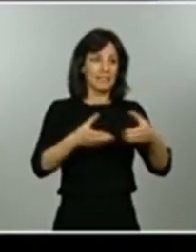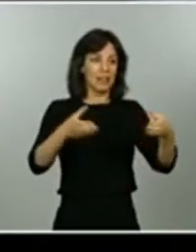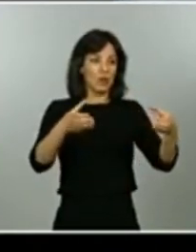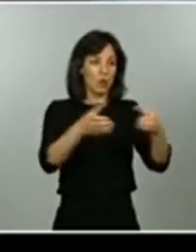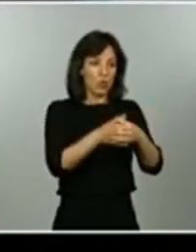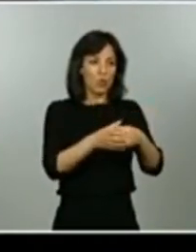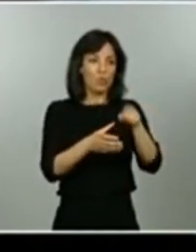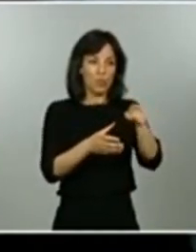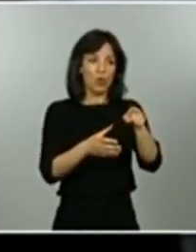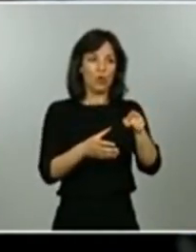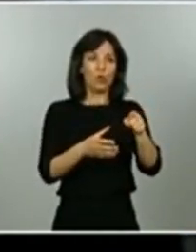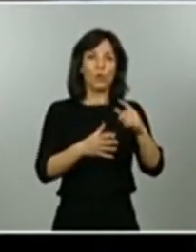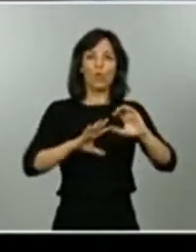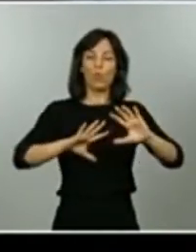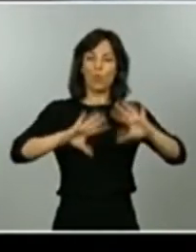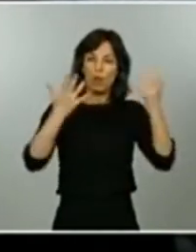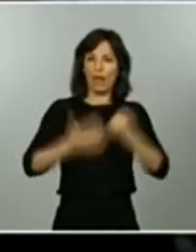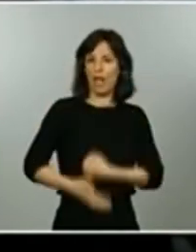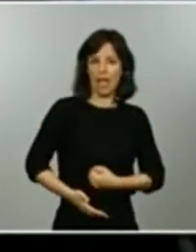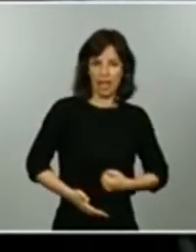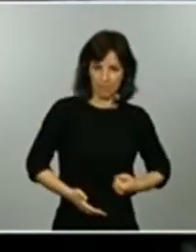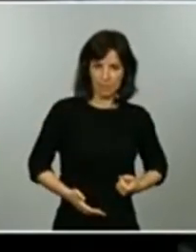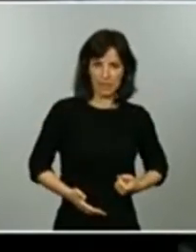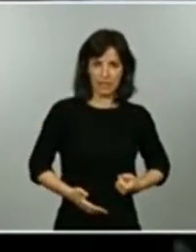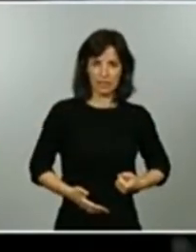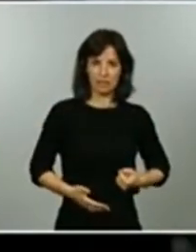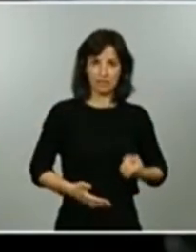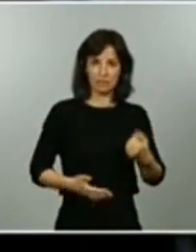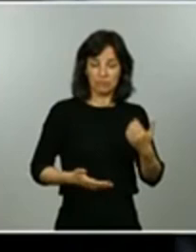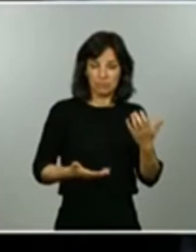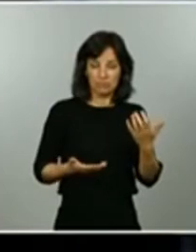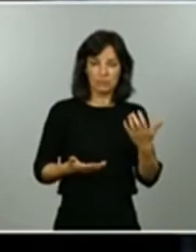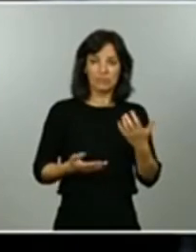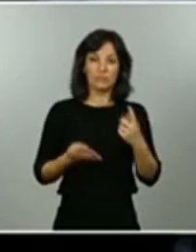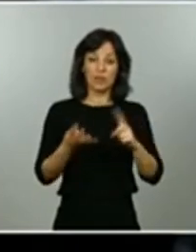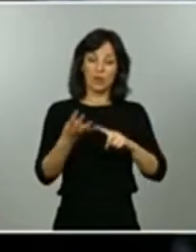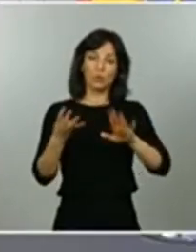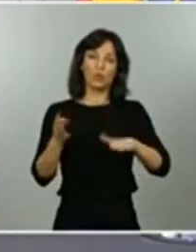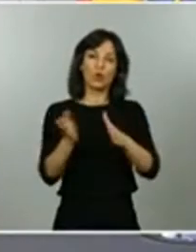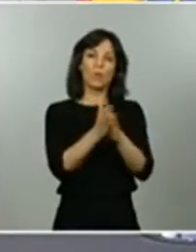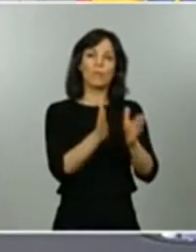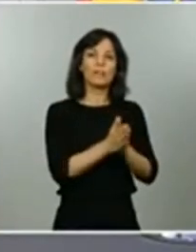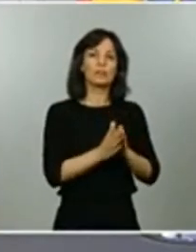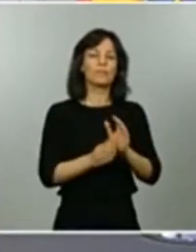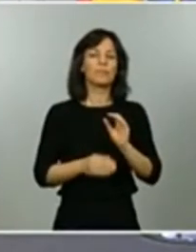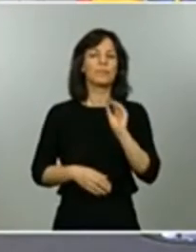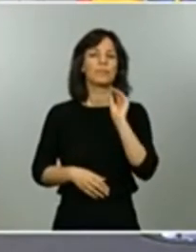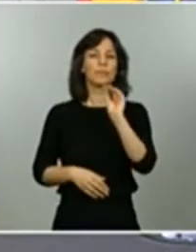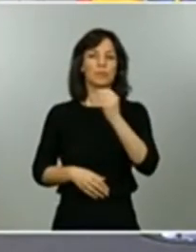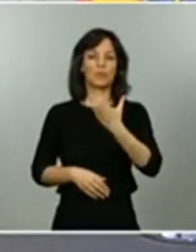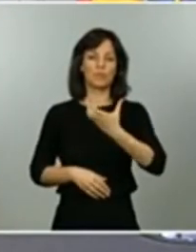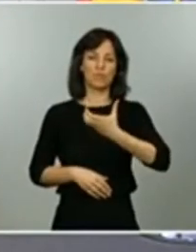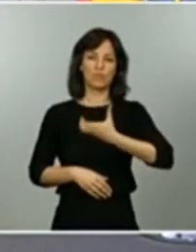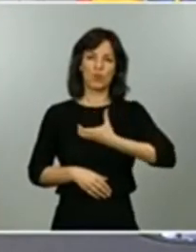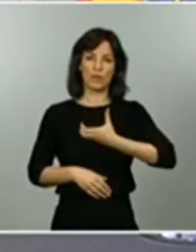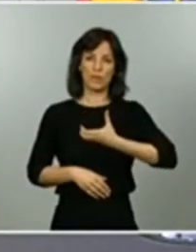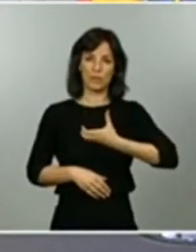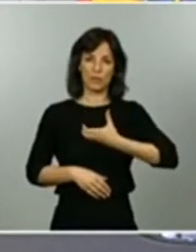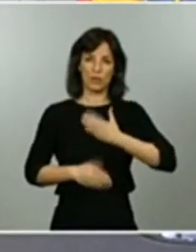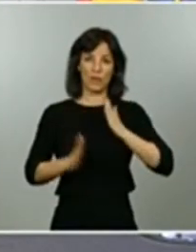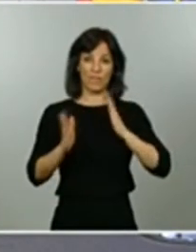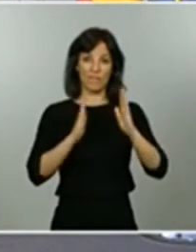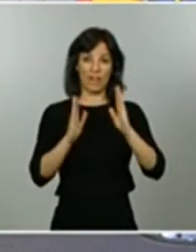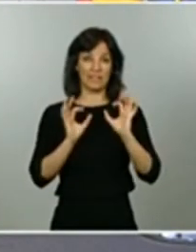huella de hambre y luego por último varios compañeros tienen dudas sobre la movilidad entre los municipios que están en la misma fase por si podían